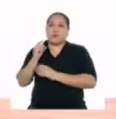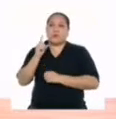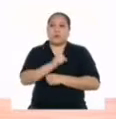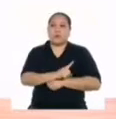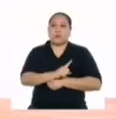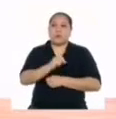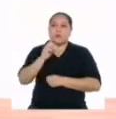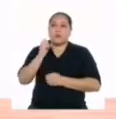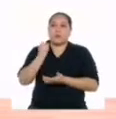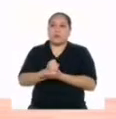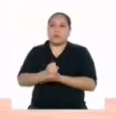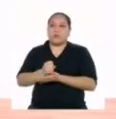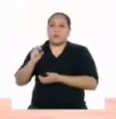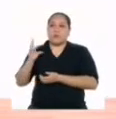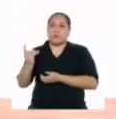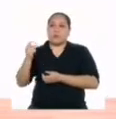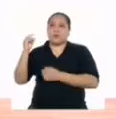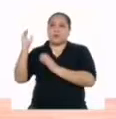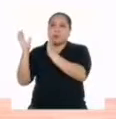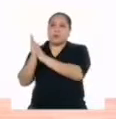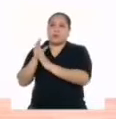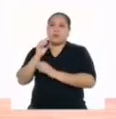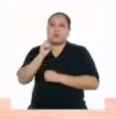1, 1, 3.